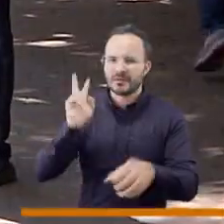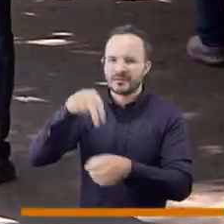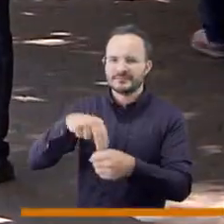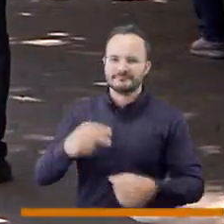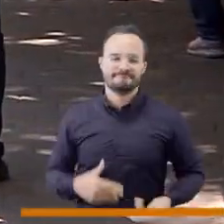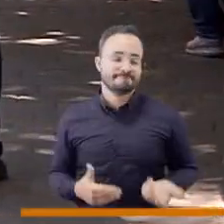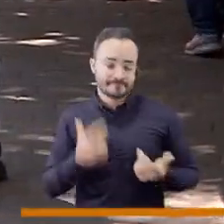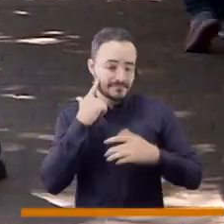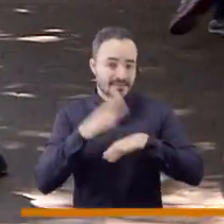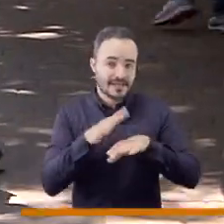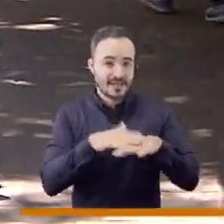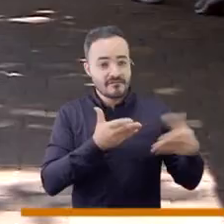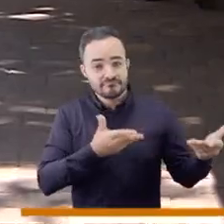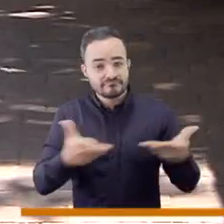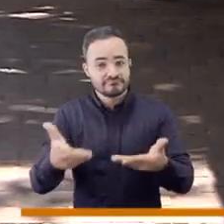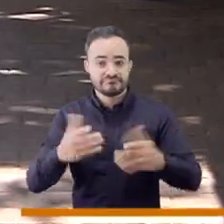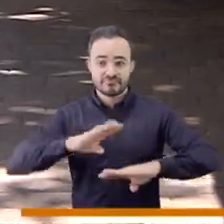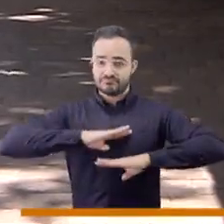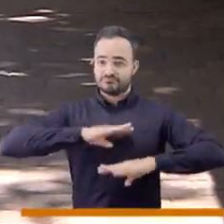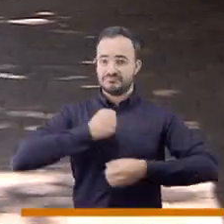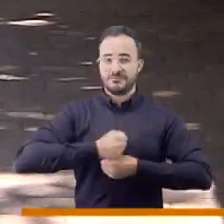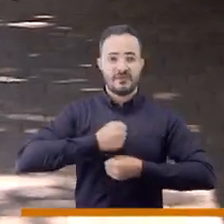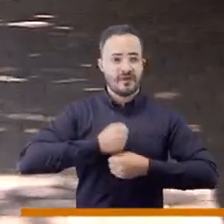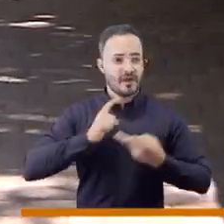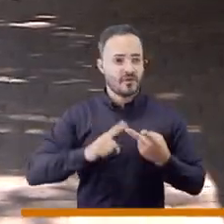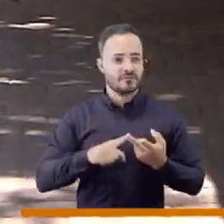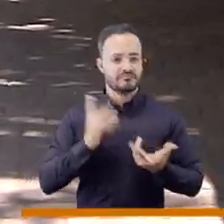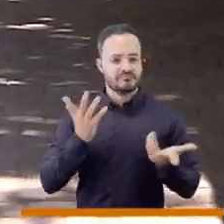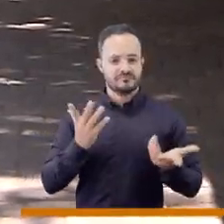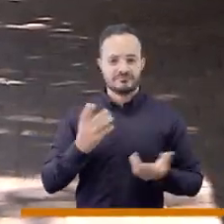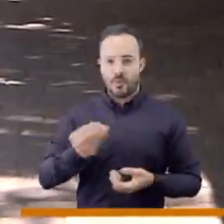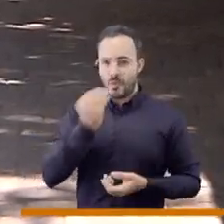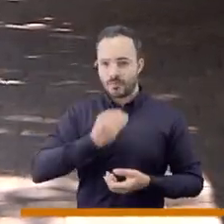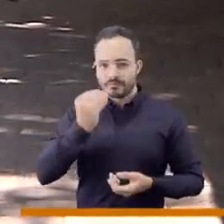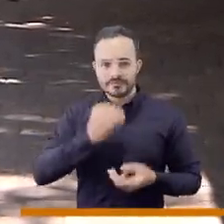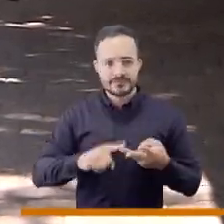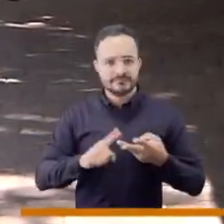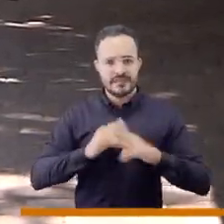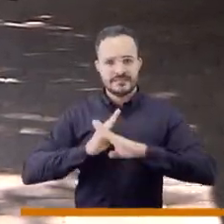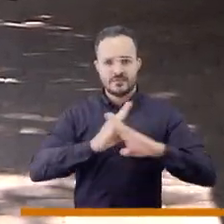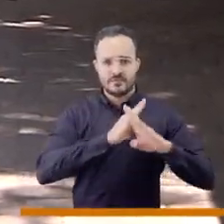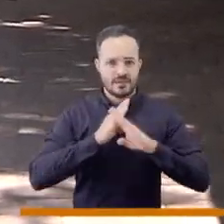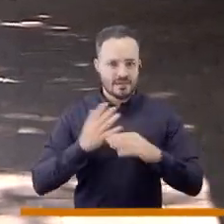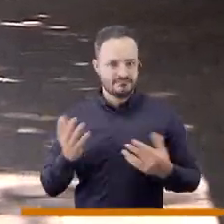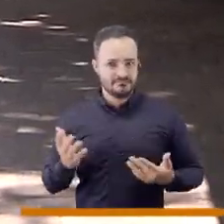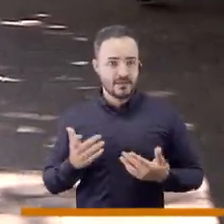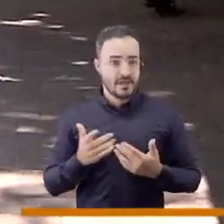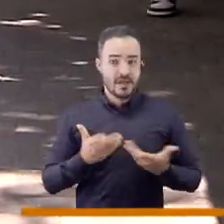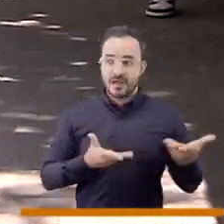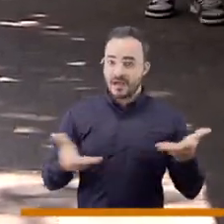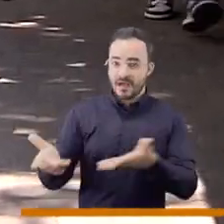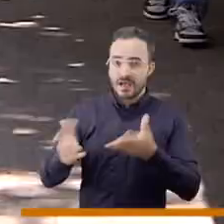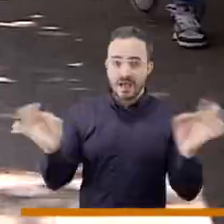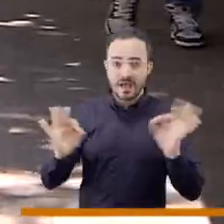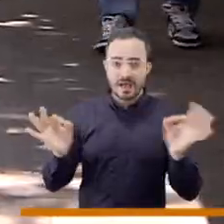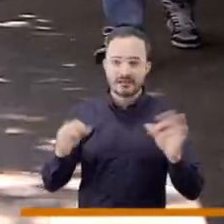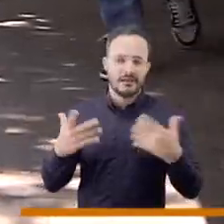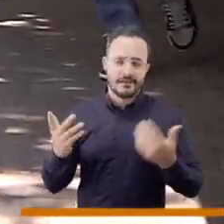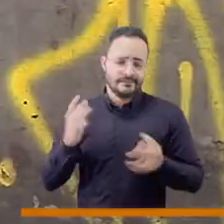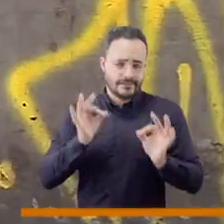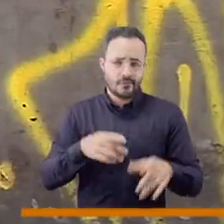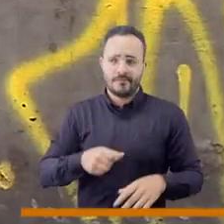¿Cómo vamos con la población indígena en la calle? Pero si la gente no tiene condiciones ni garantías de empleo, de